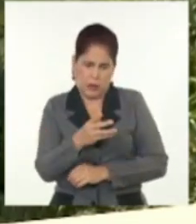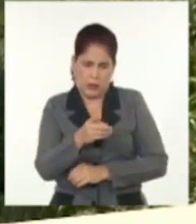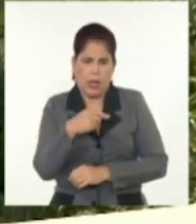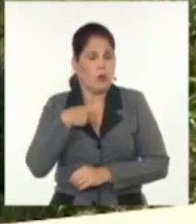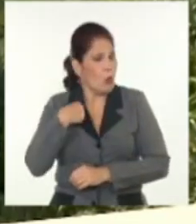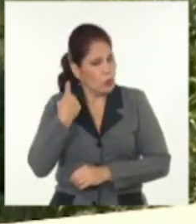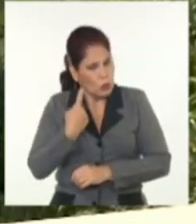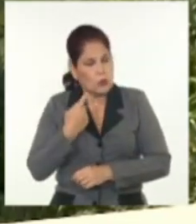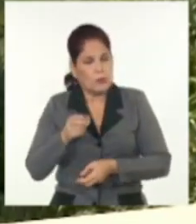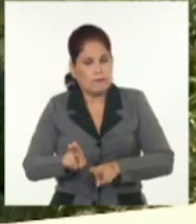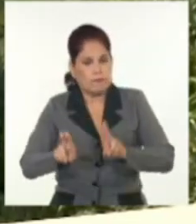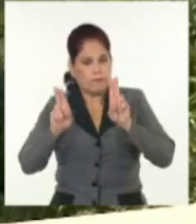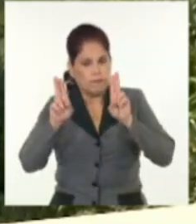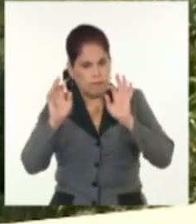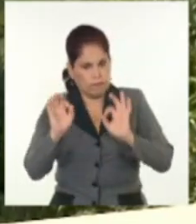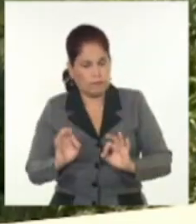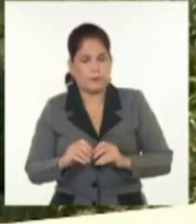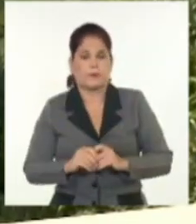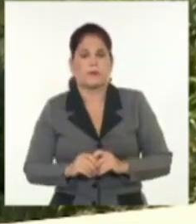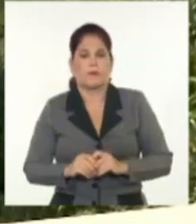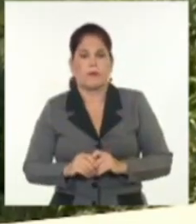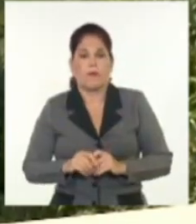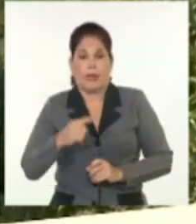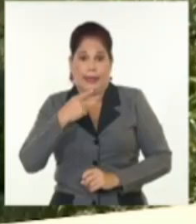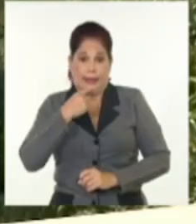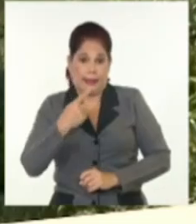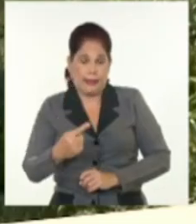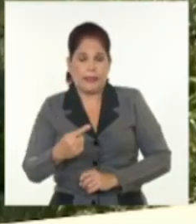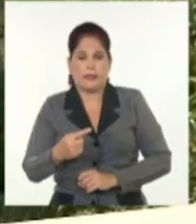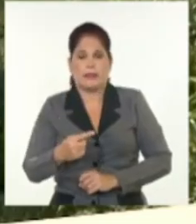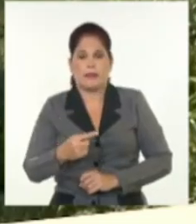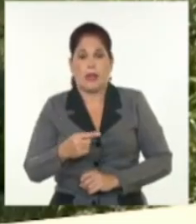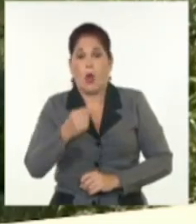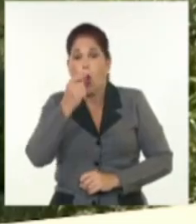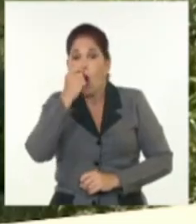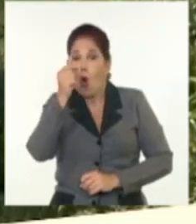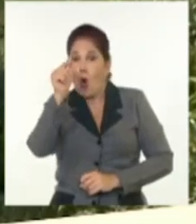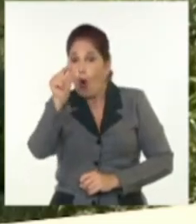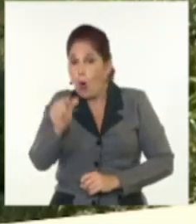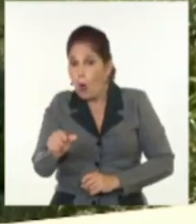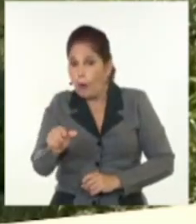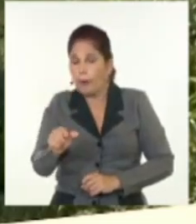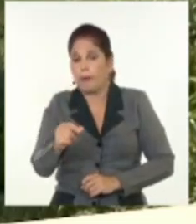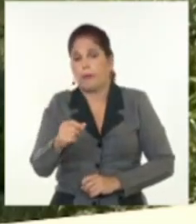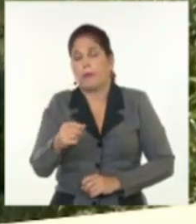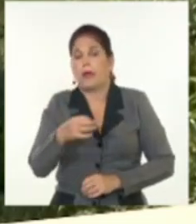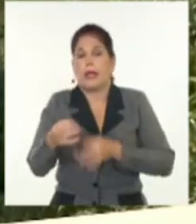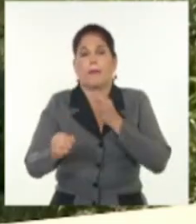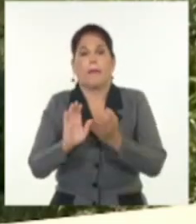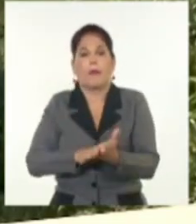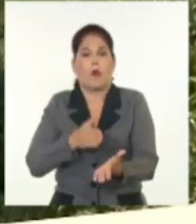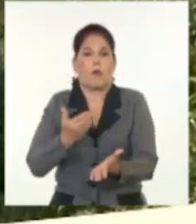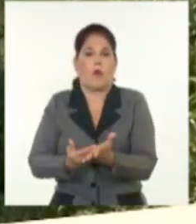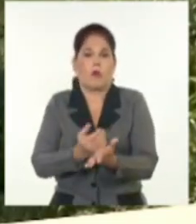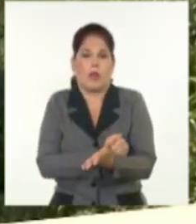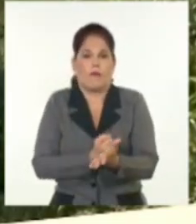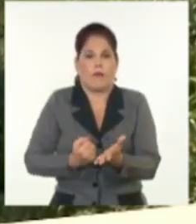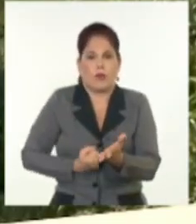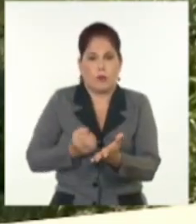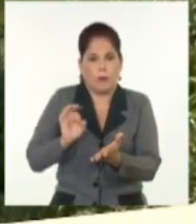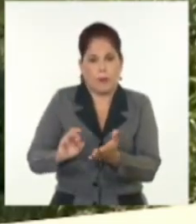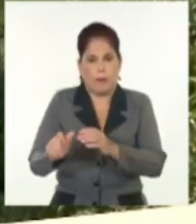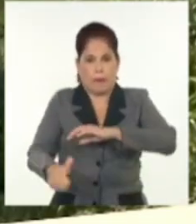hace tres semanas. Es válido mencionar que Naim Kassen respaldó la propuesta, los esfuerzos del